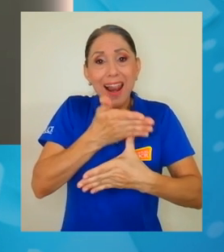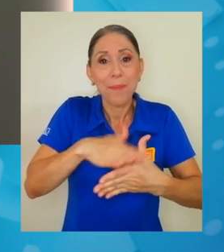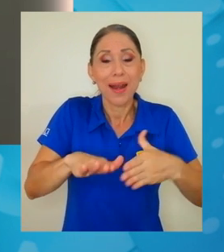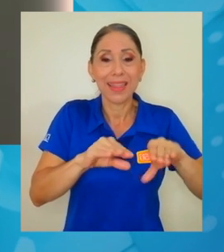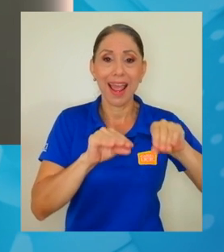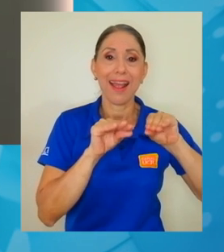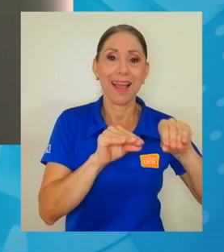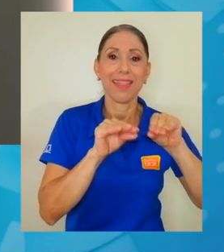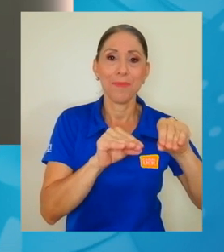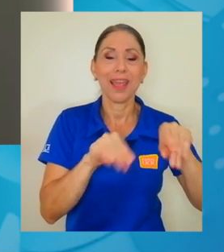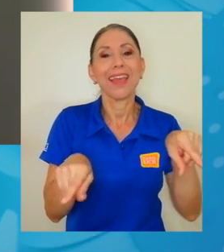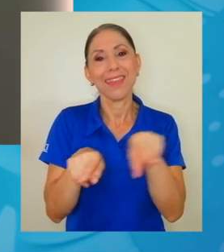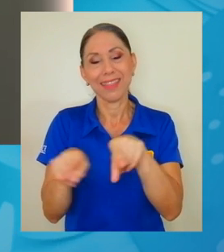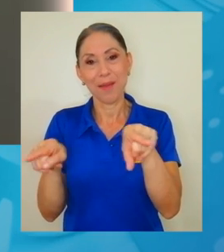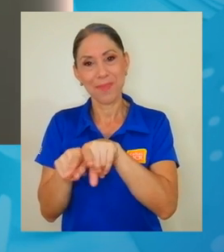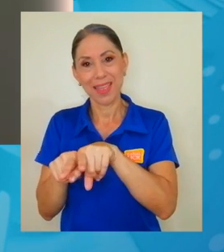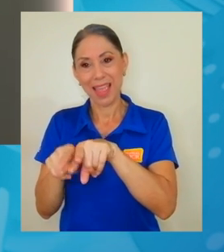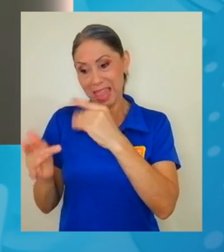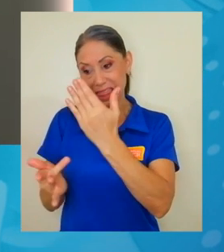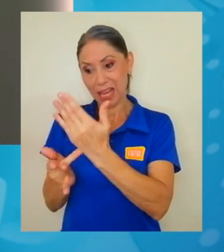a la parte de transferencia de tecnología.